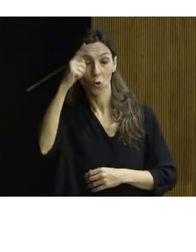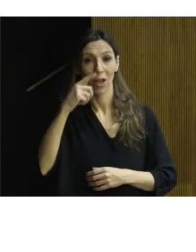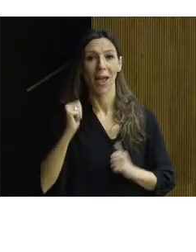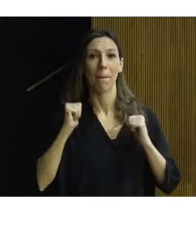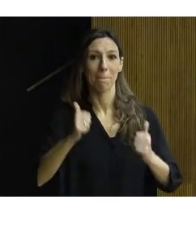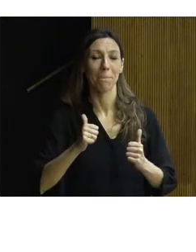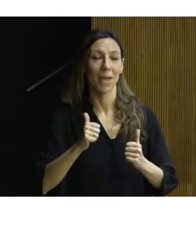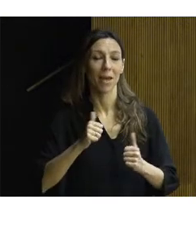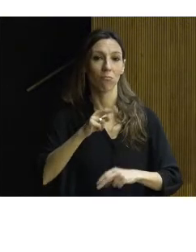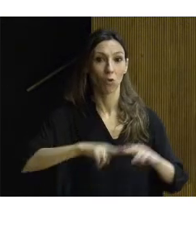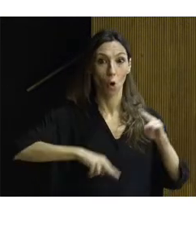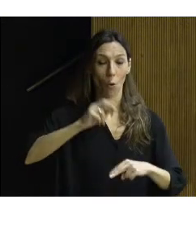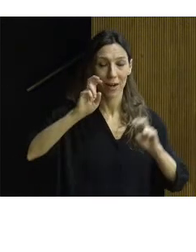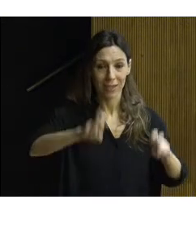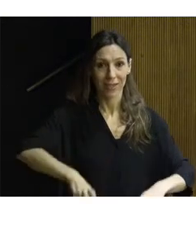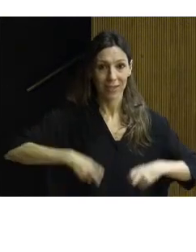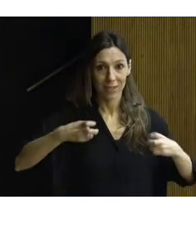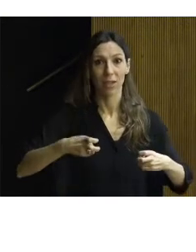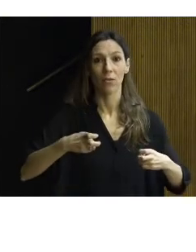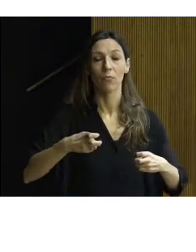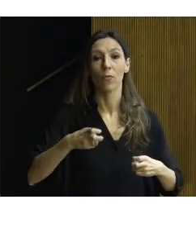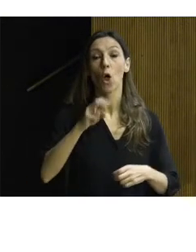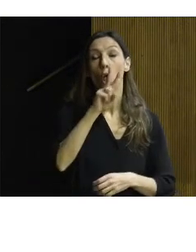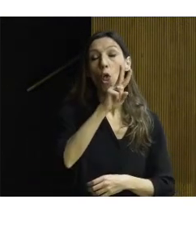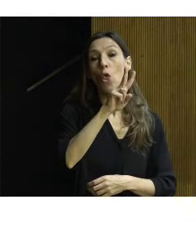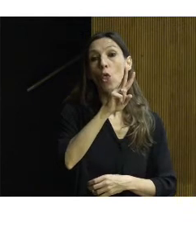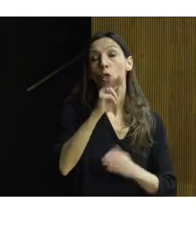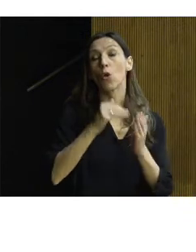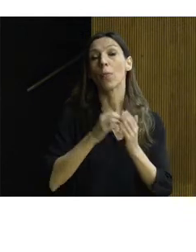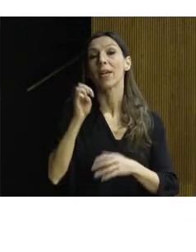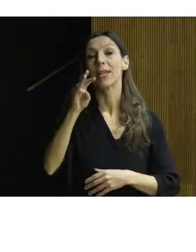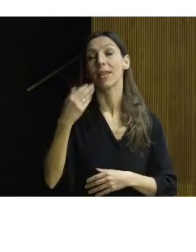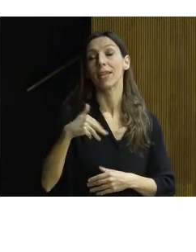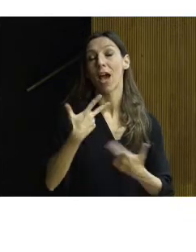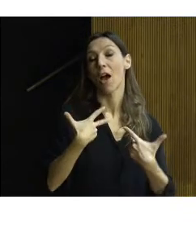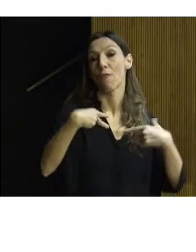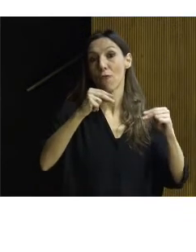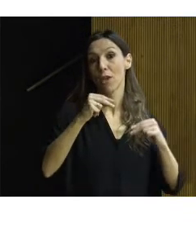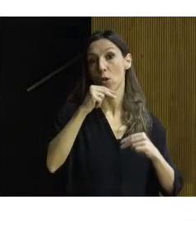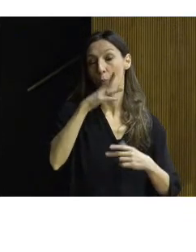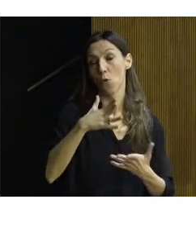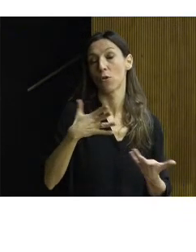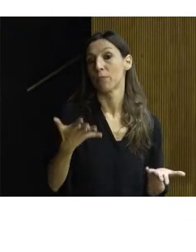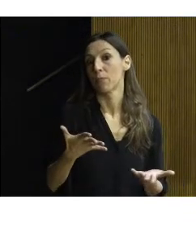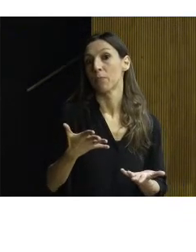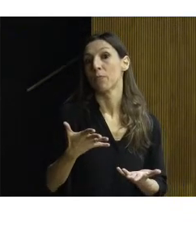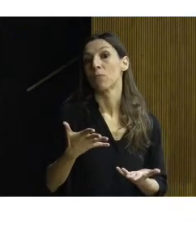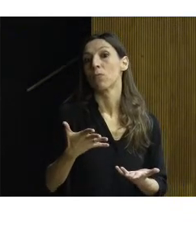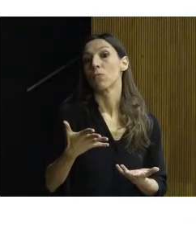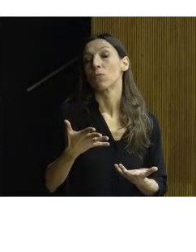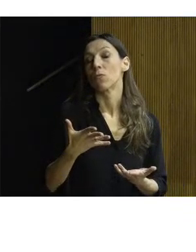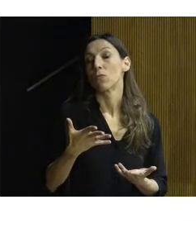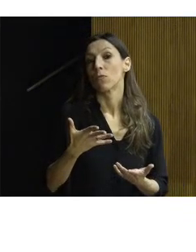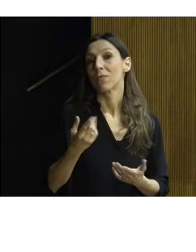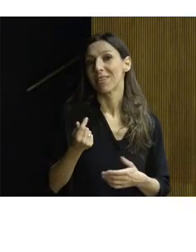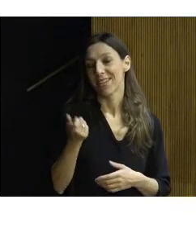que finalizaron en 2013 por valor de 3.463.677,75 céntimos de euro,